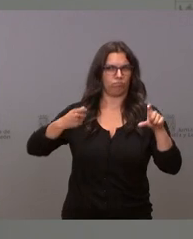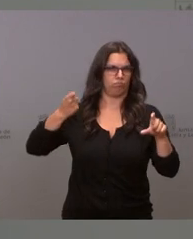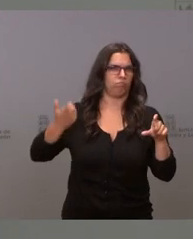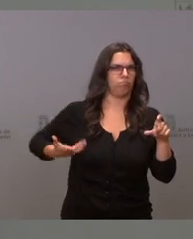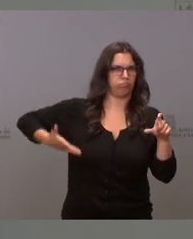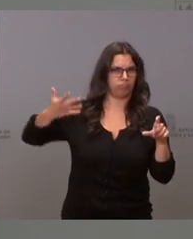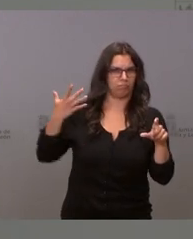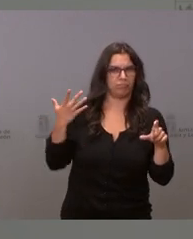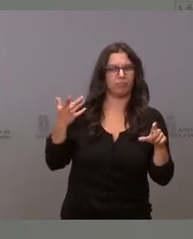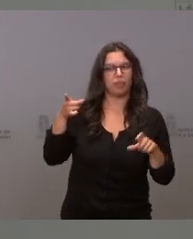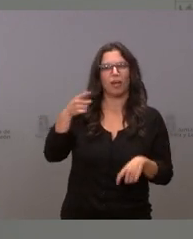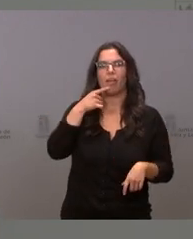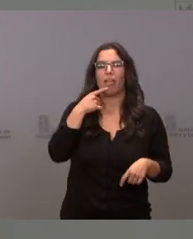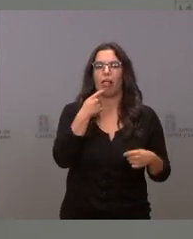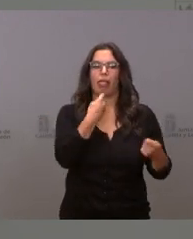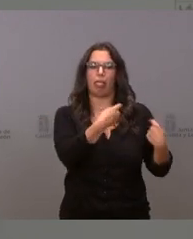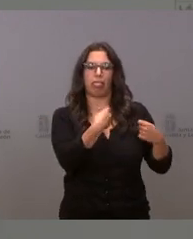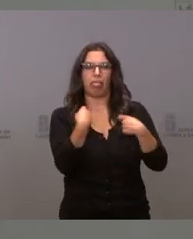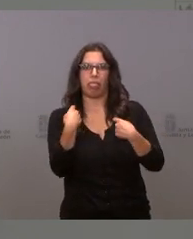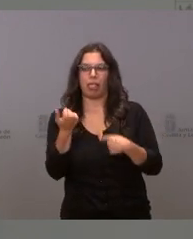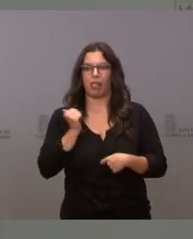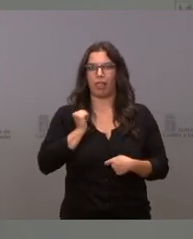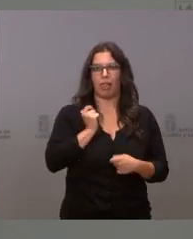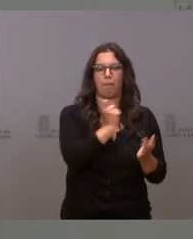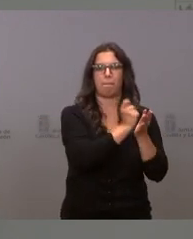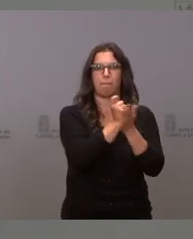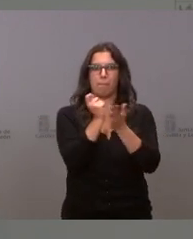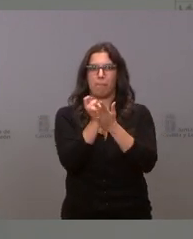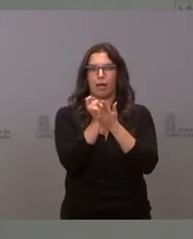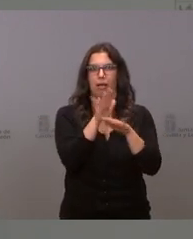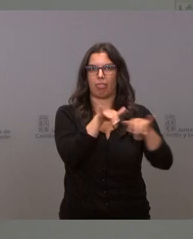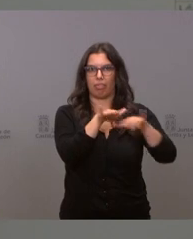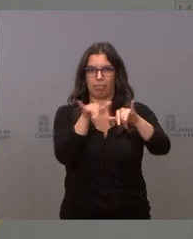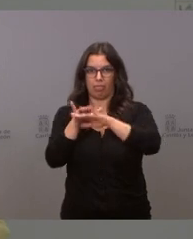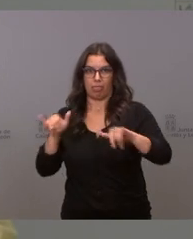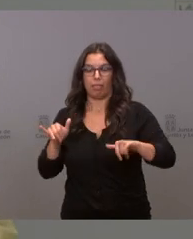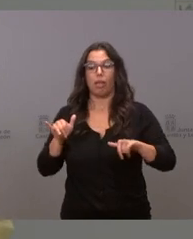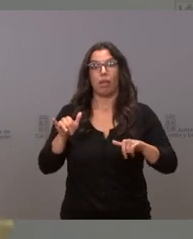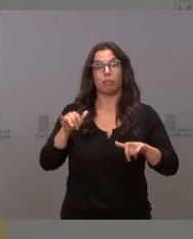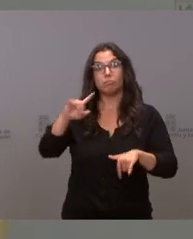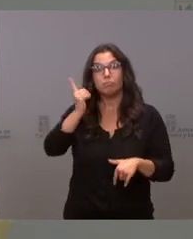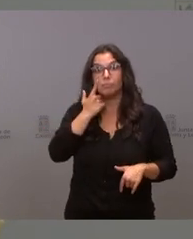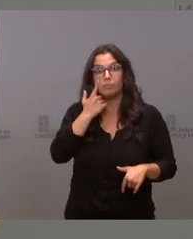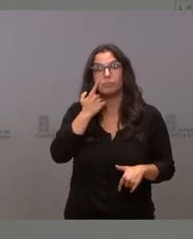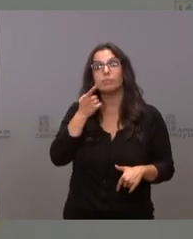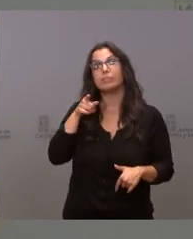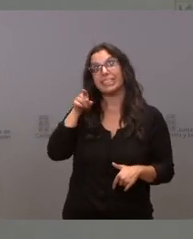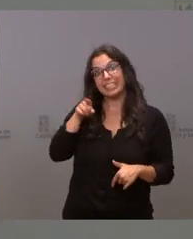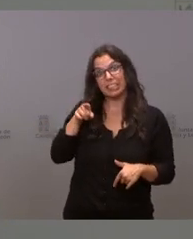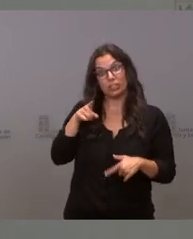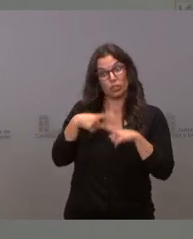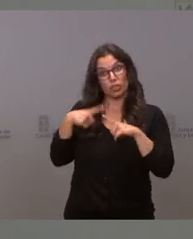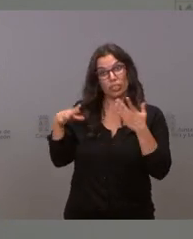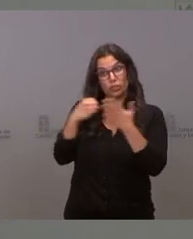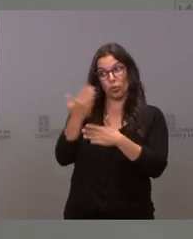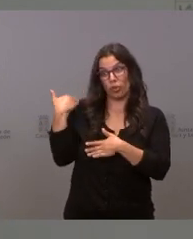sobre compra de voluntades, tráfico de influencias, todas esas cosas que afortunadamente son y van a ser, gracias